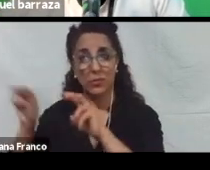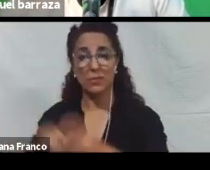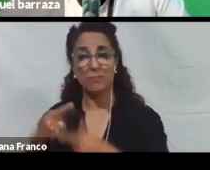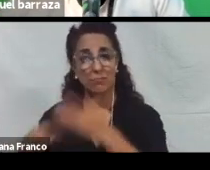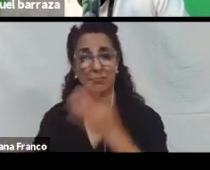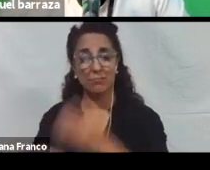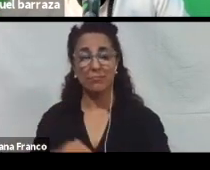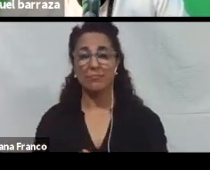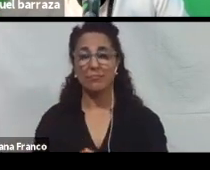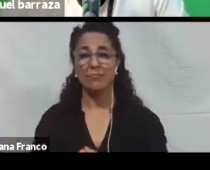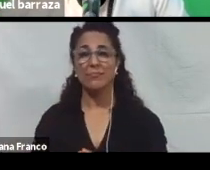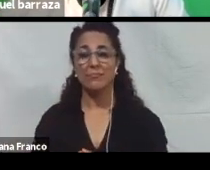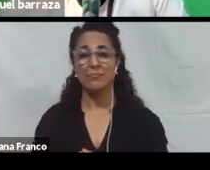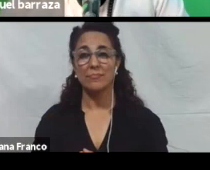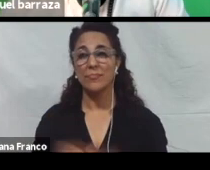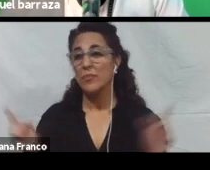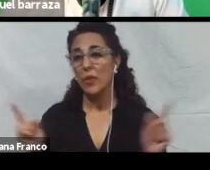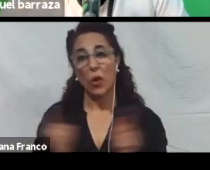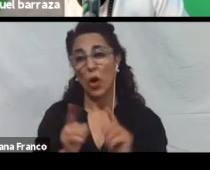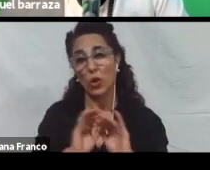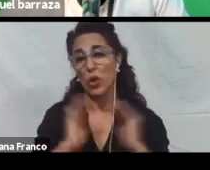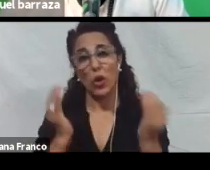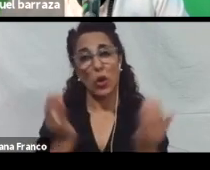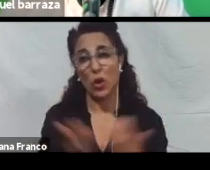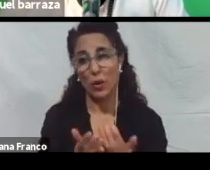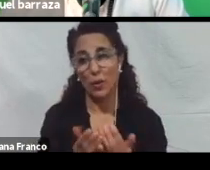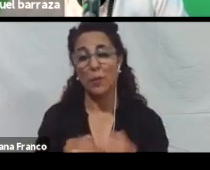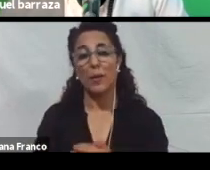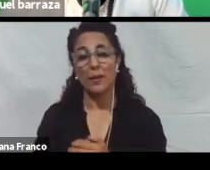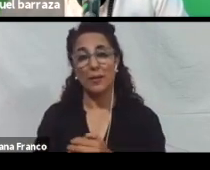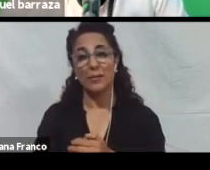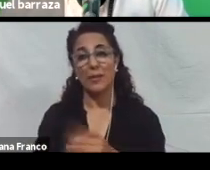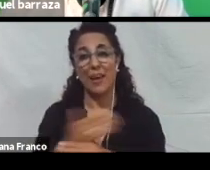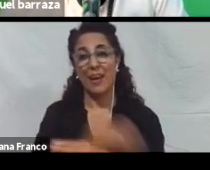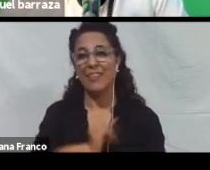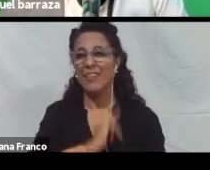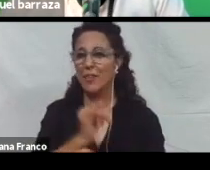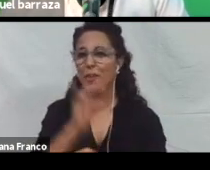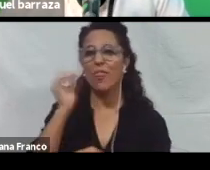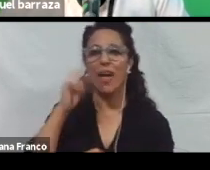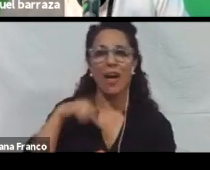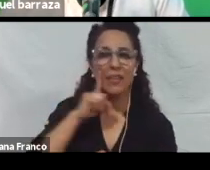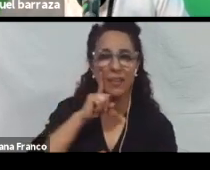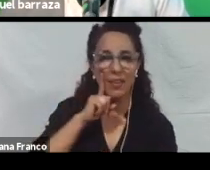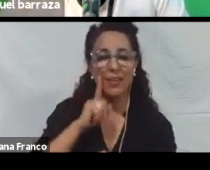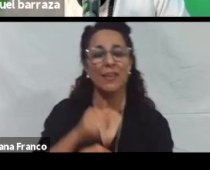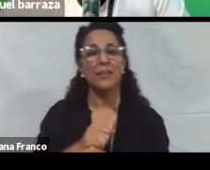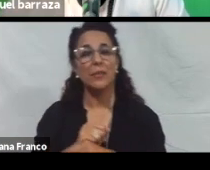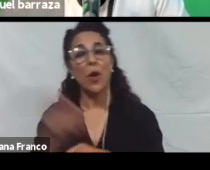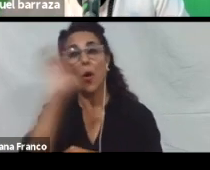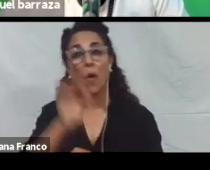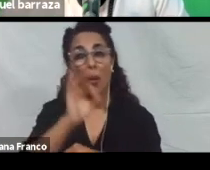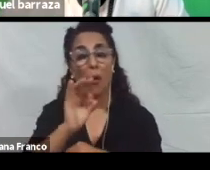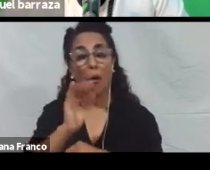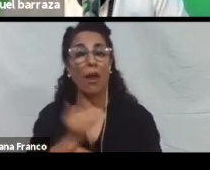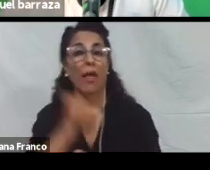El tema. De los tiempos cortos. De evaluación. Que ya lo explicó. Dani. Que también. Hay que evaluar. O las indicaciones. Solamente